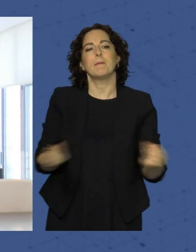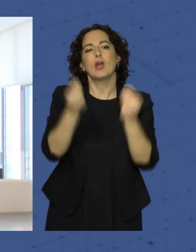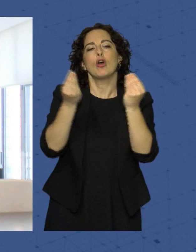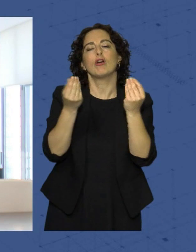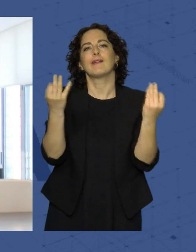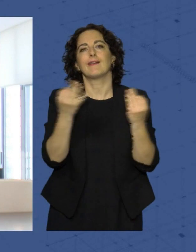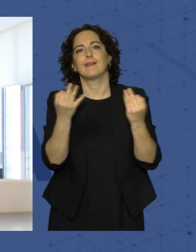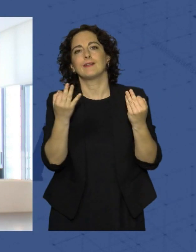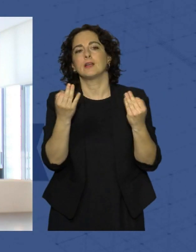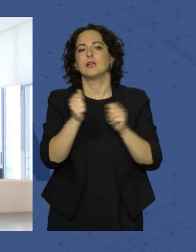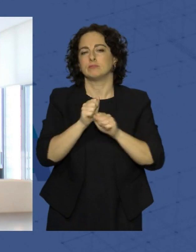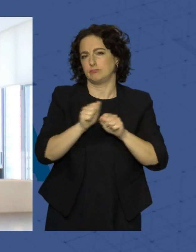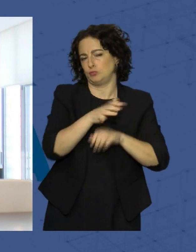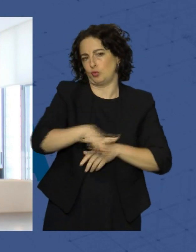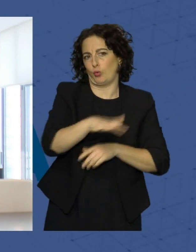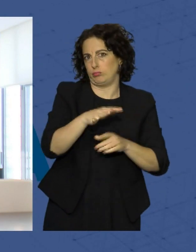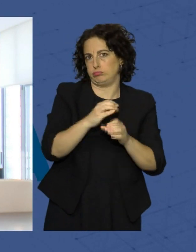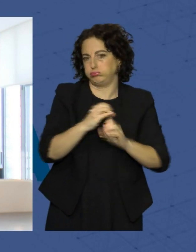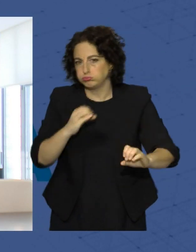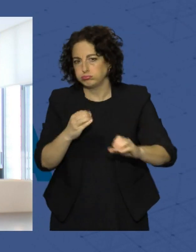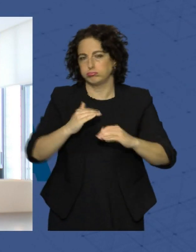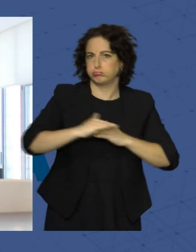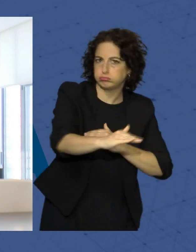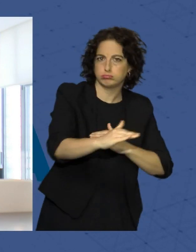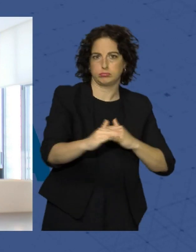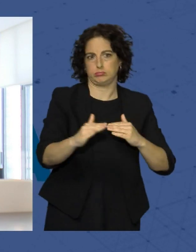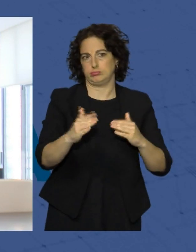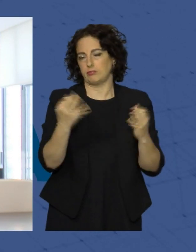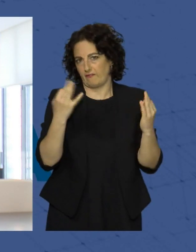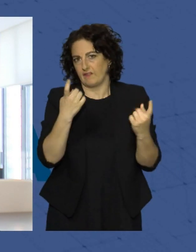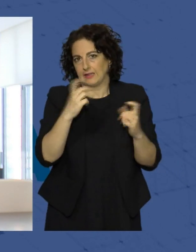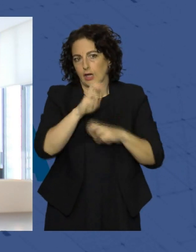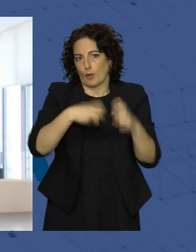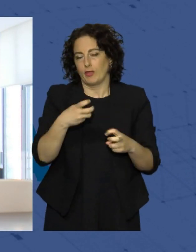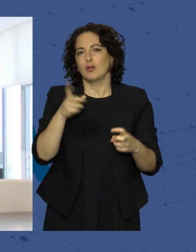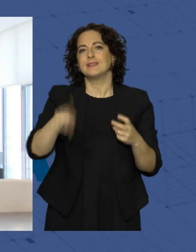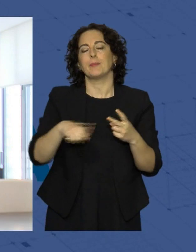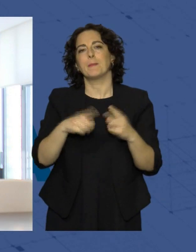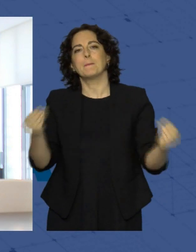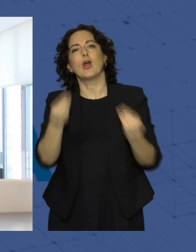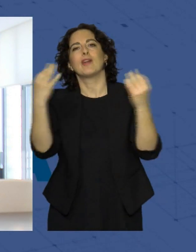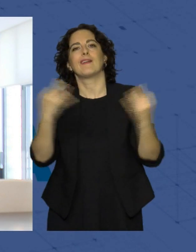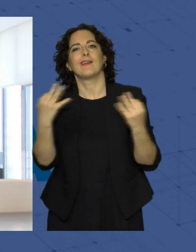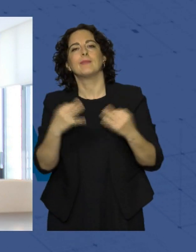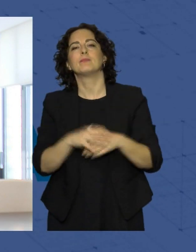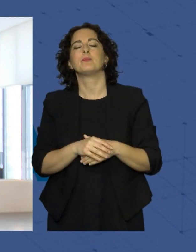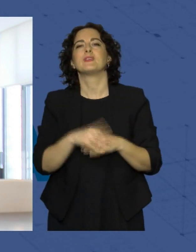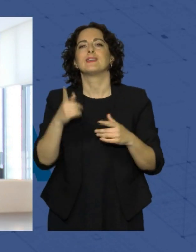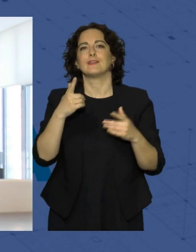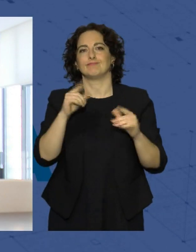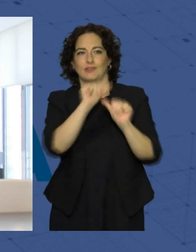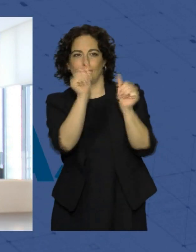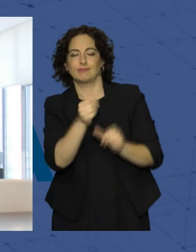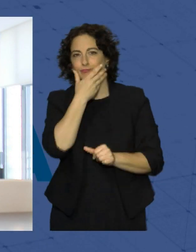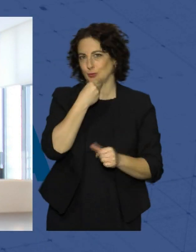infraestructura de la calle que necesitaba hacer esa renovación, sino también mejorar la fisonomía